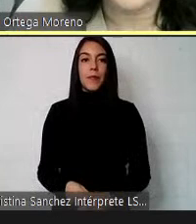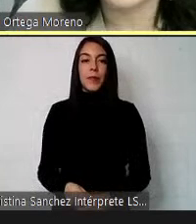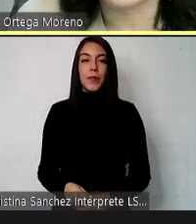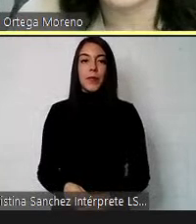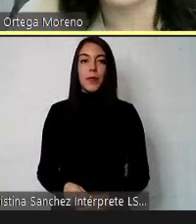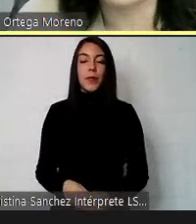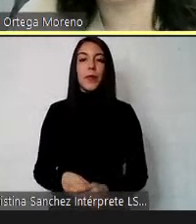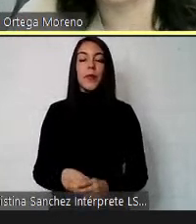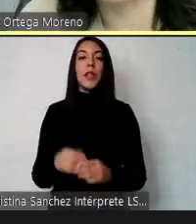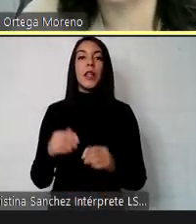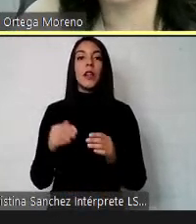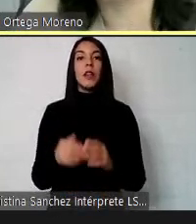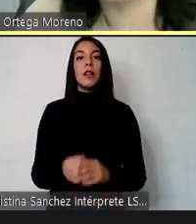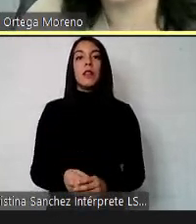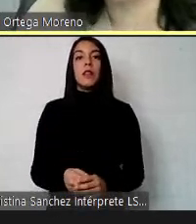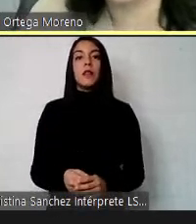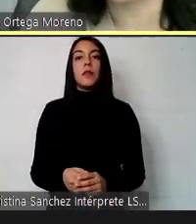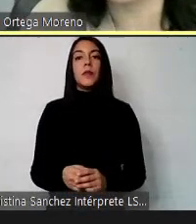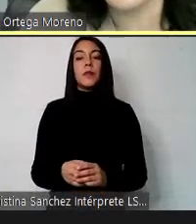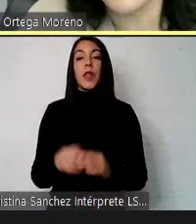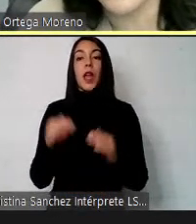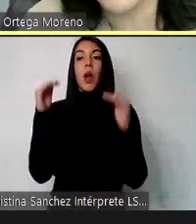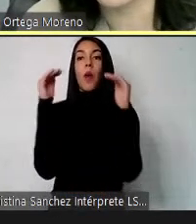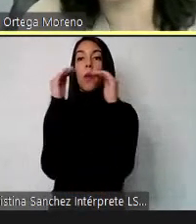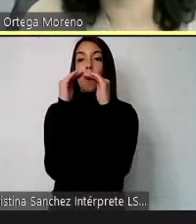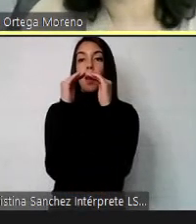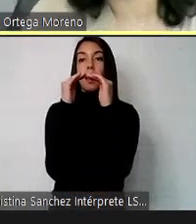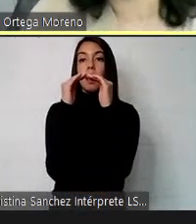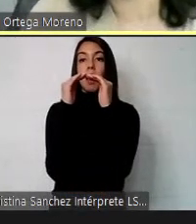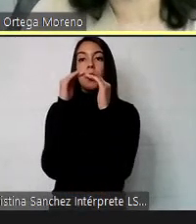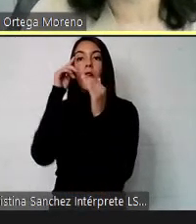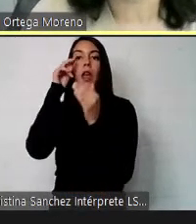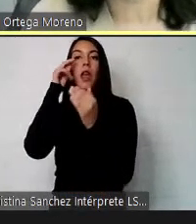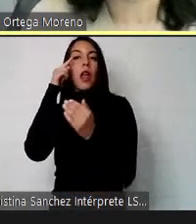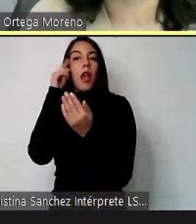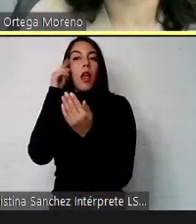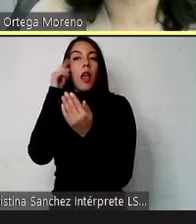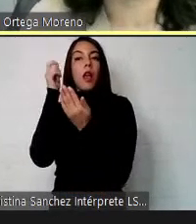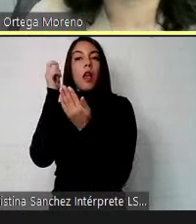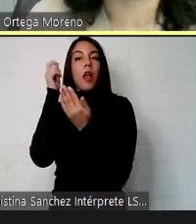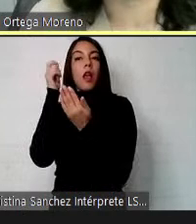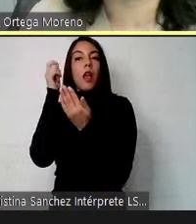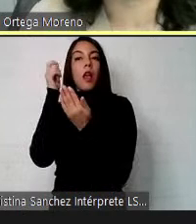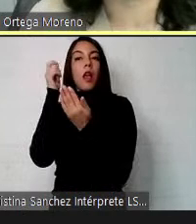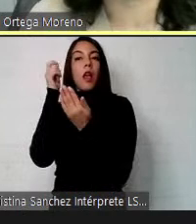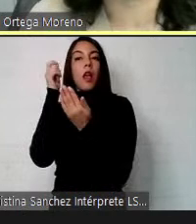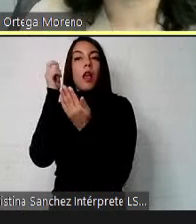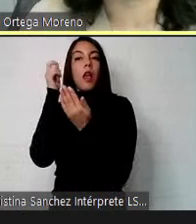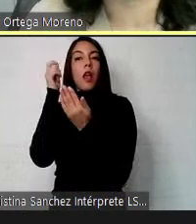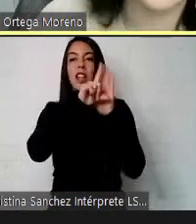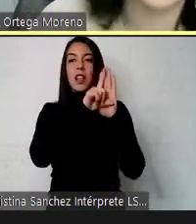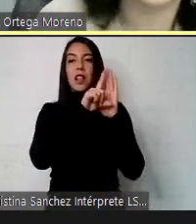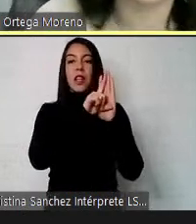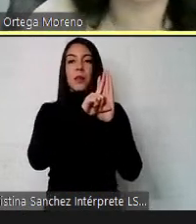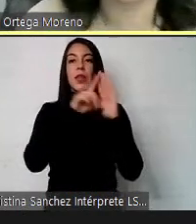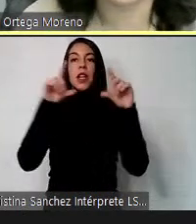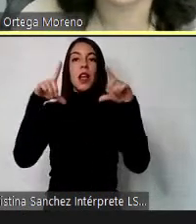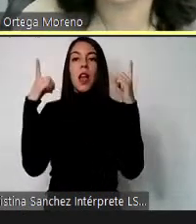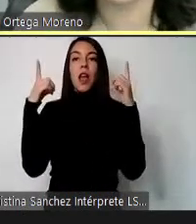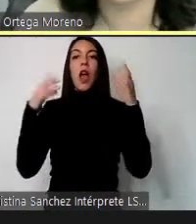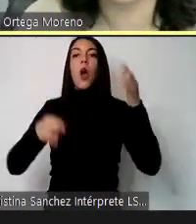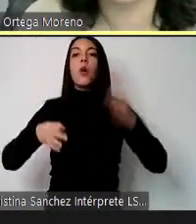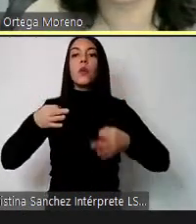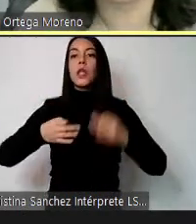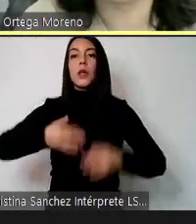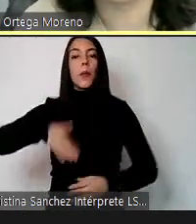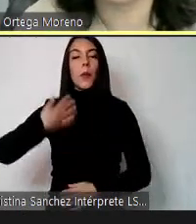Bueno, la igualdad, el igual reconocimiento de las personas ante la ley, esta es la igualdad jurídica, la capacidad jurídica es importante. Nosotros tenemos en Chile